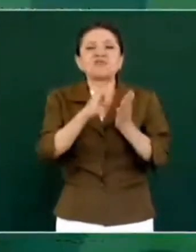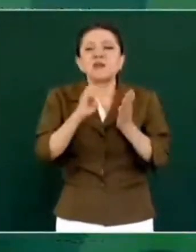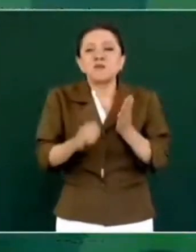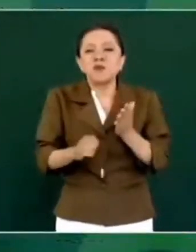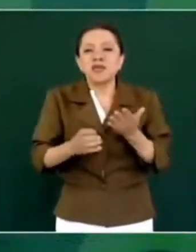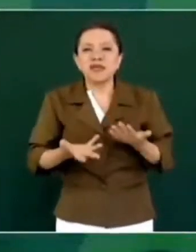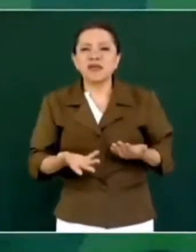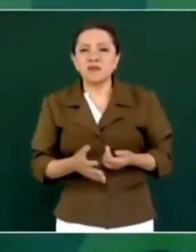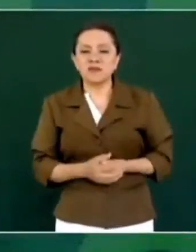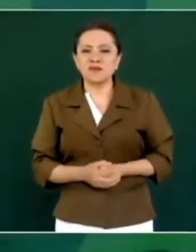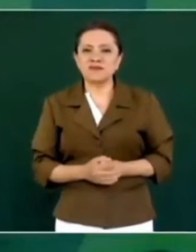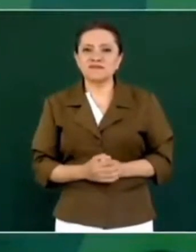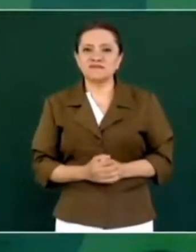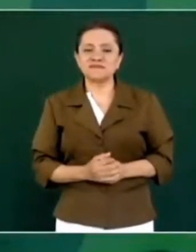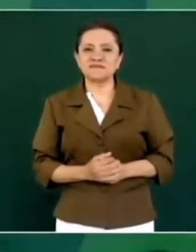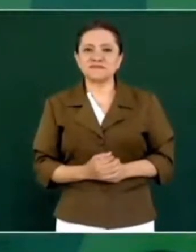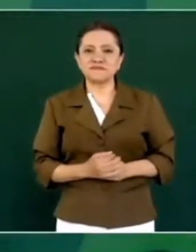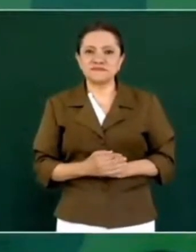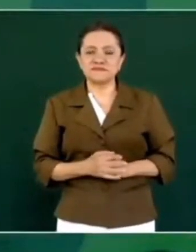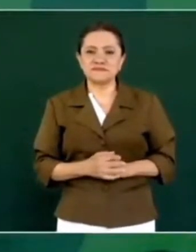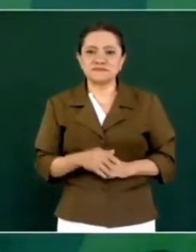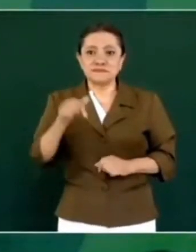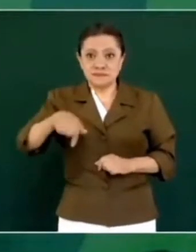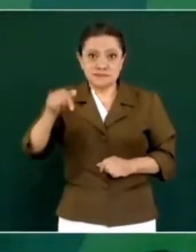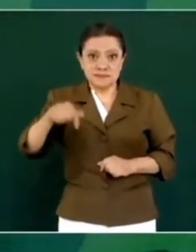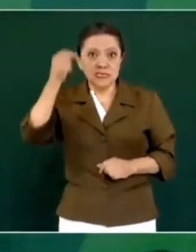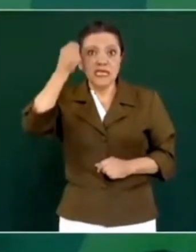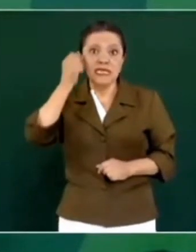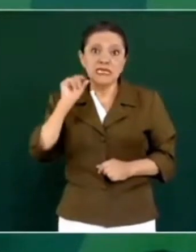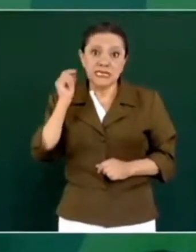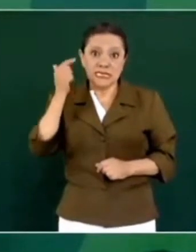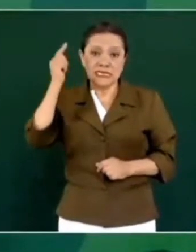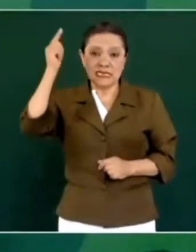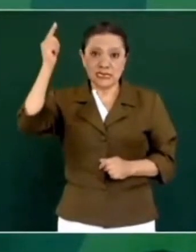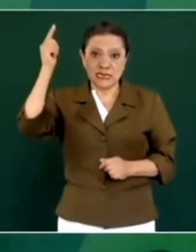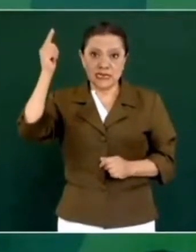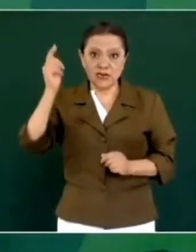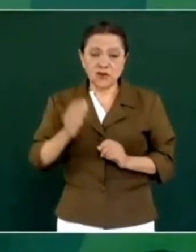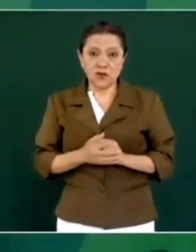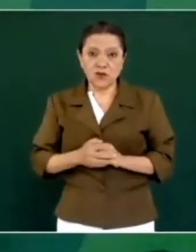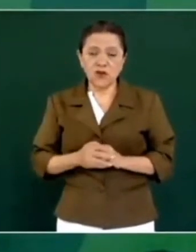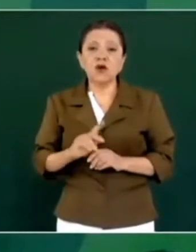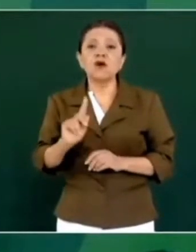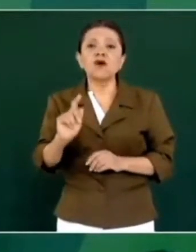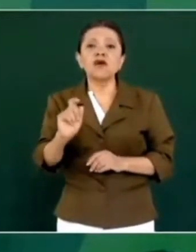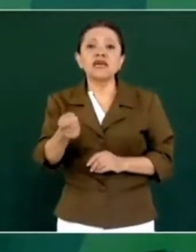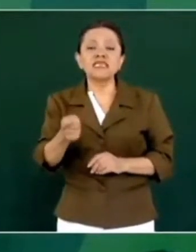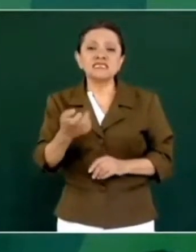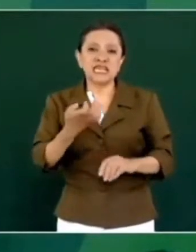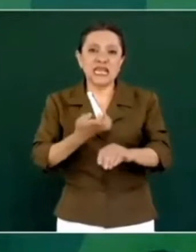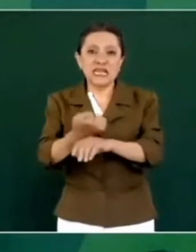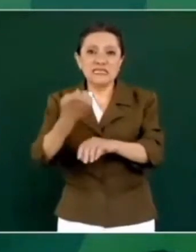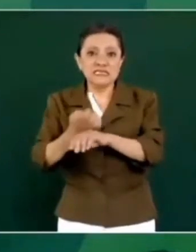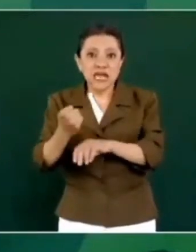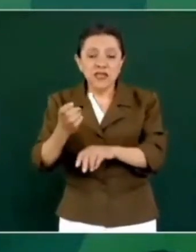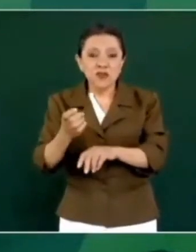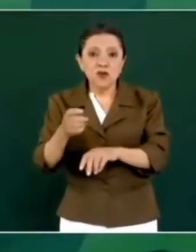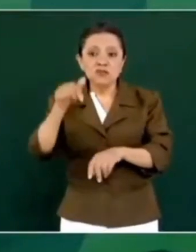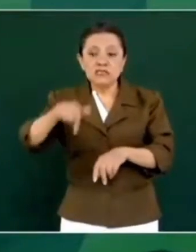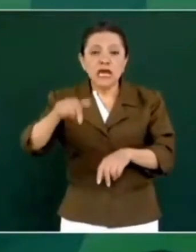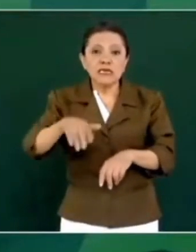Guerrero sea de los estados en donde ha habido